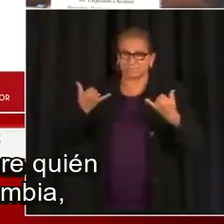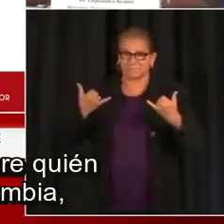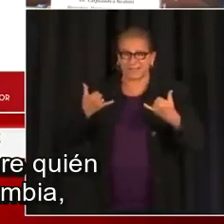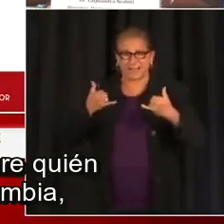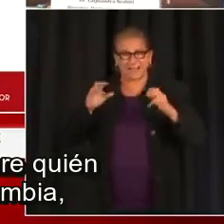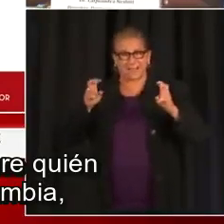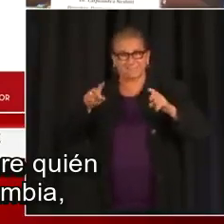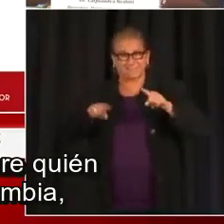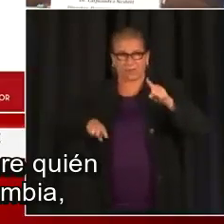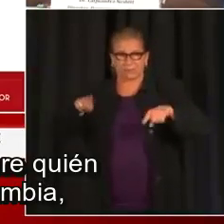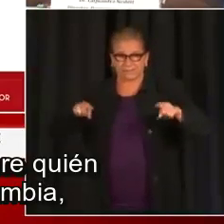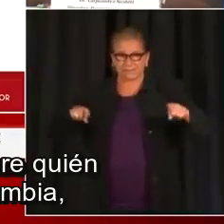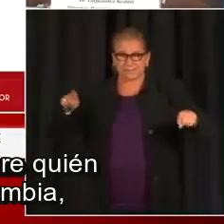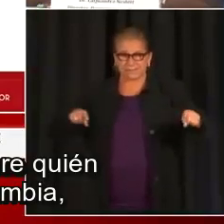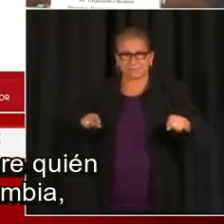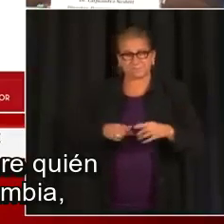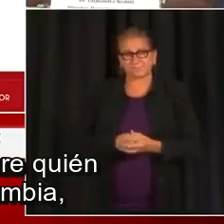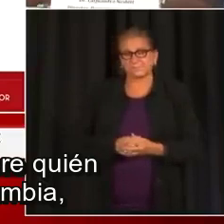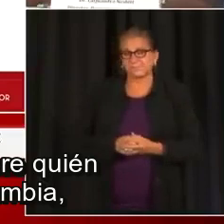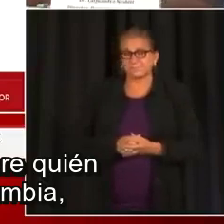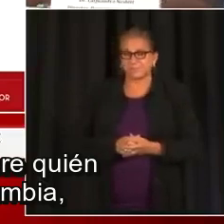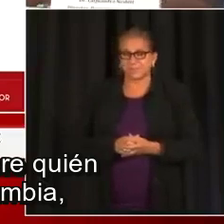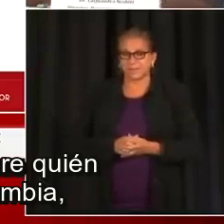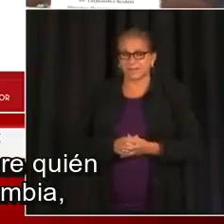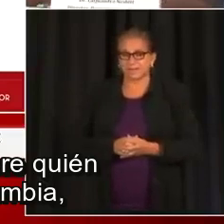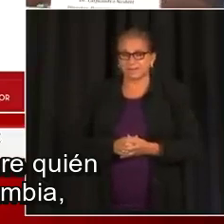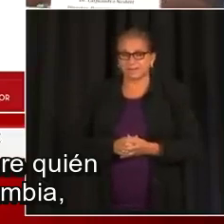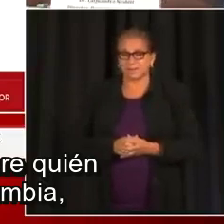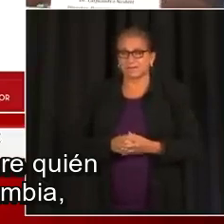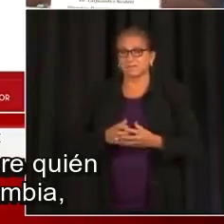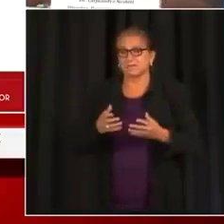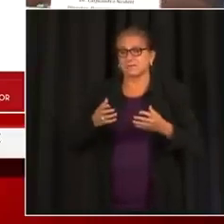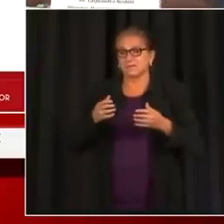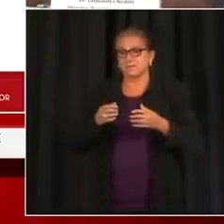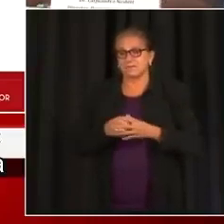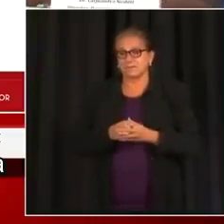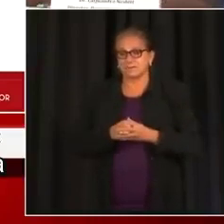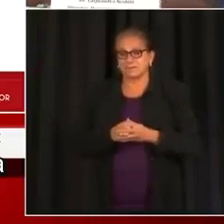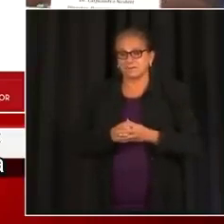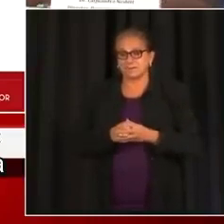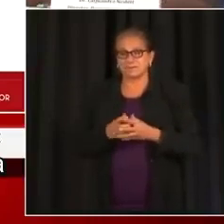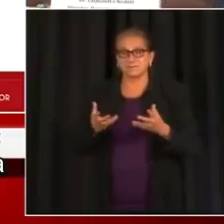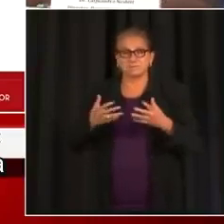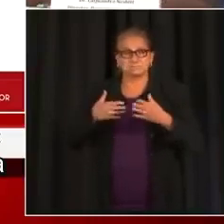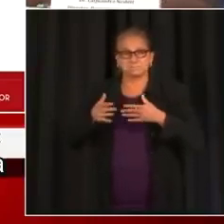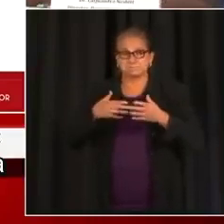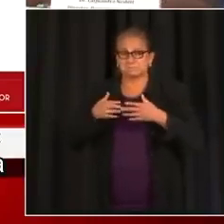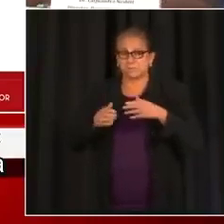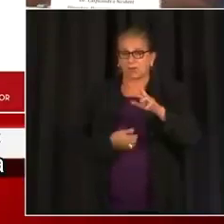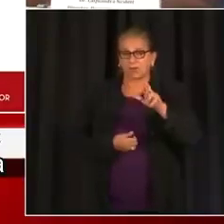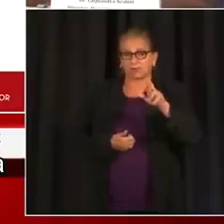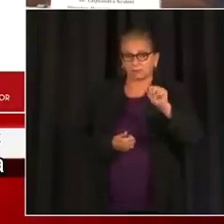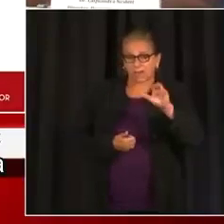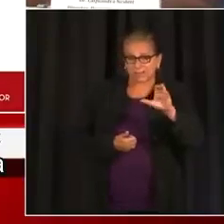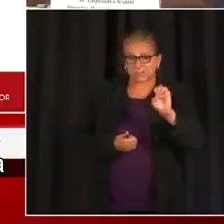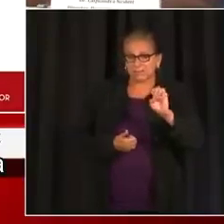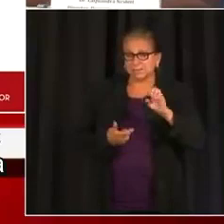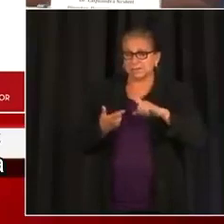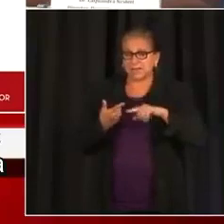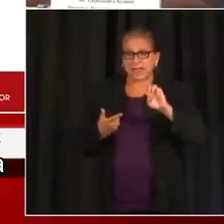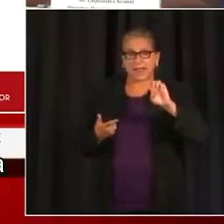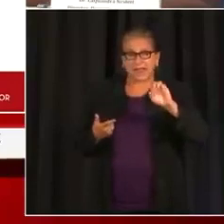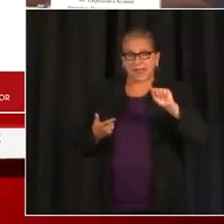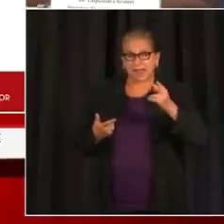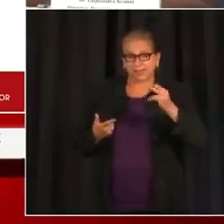discrepancias sobre quién se está infectando en el distrito de Colombia, tanto desde una perspectiva de